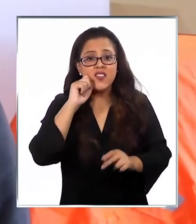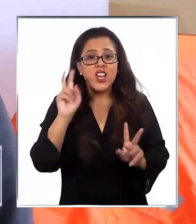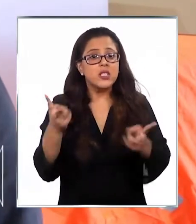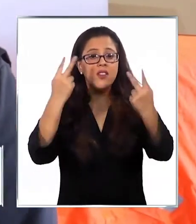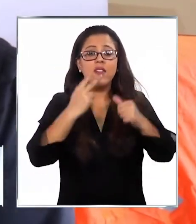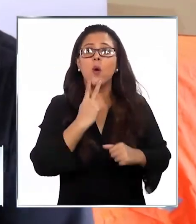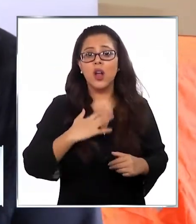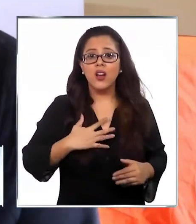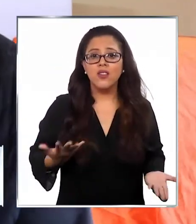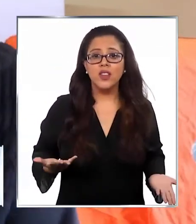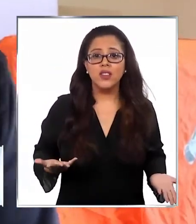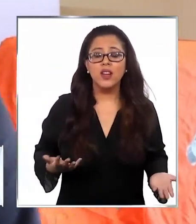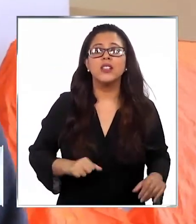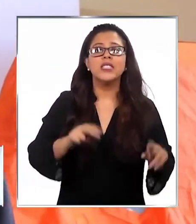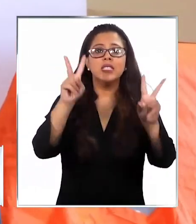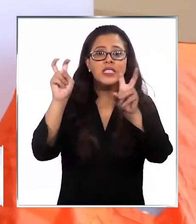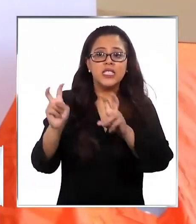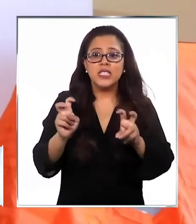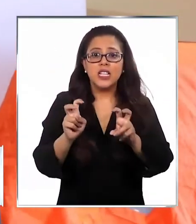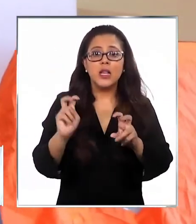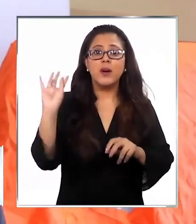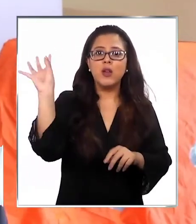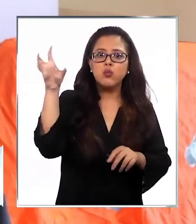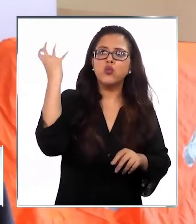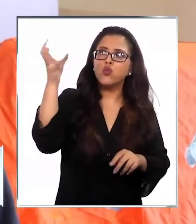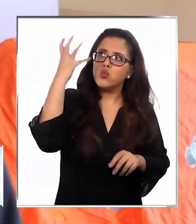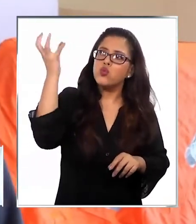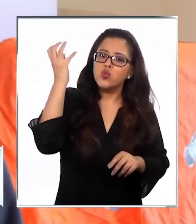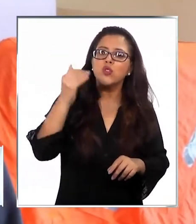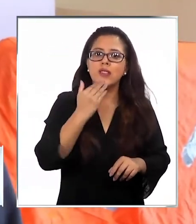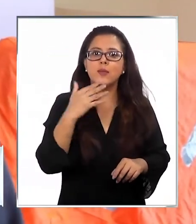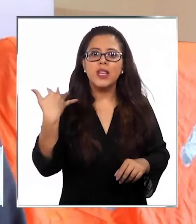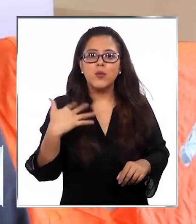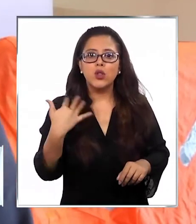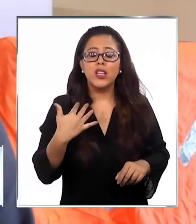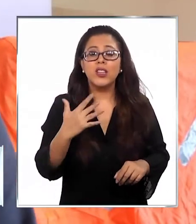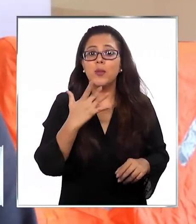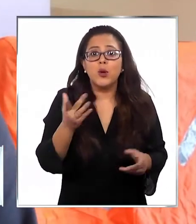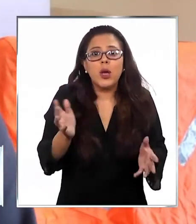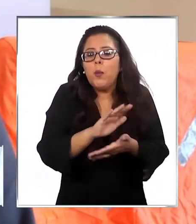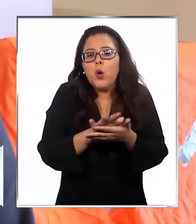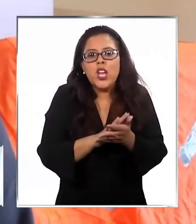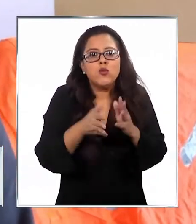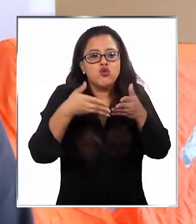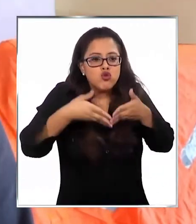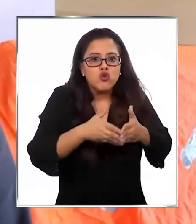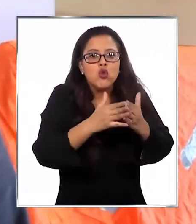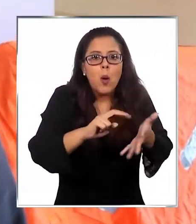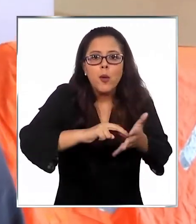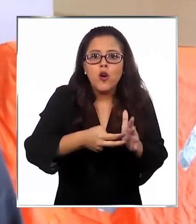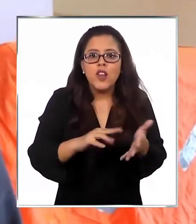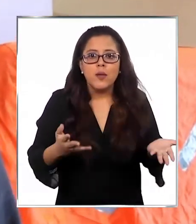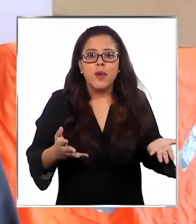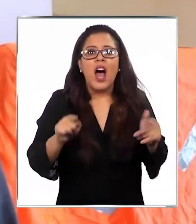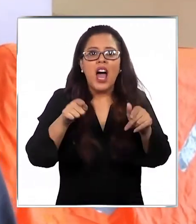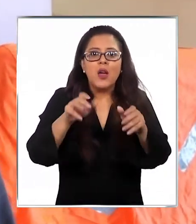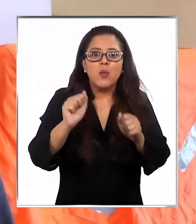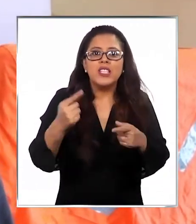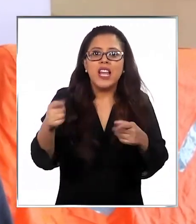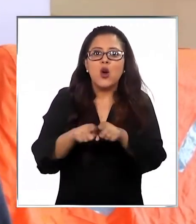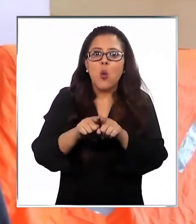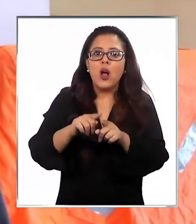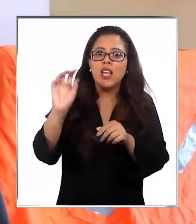vida. Y el tema de la radio baliza igual. Porque el nivel de barbita o la embarcación tenga algún chimiento, ya pueden